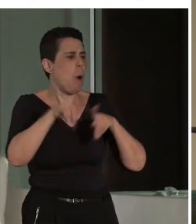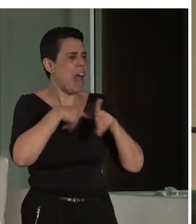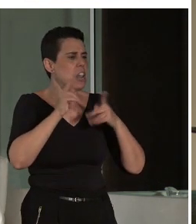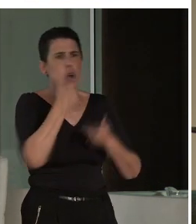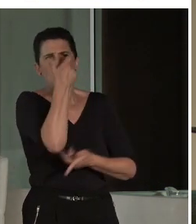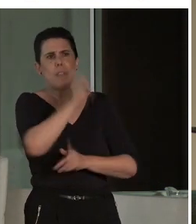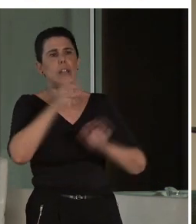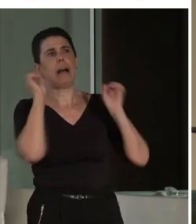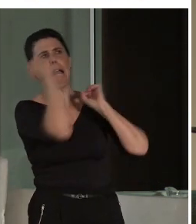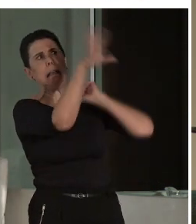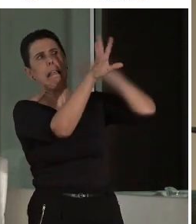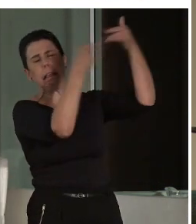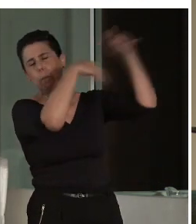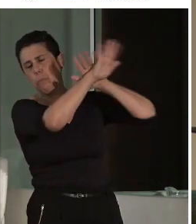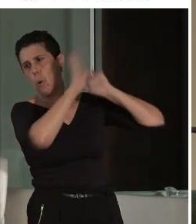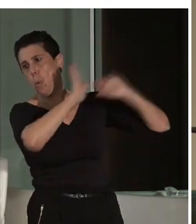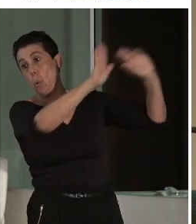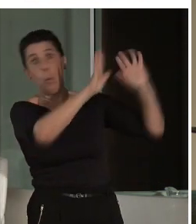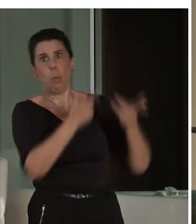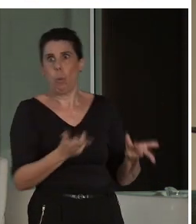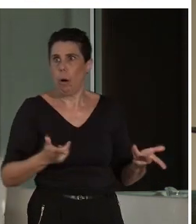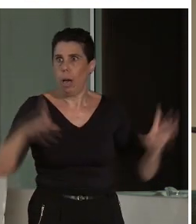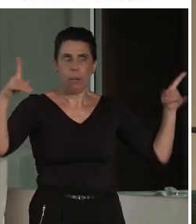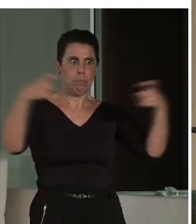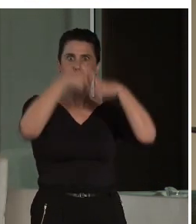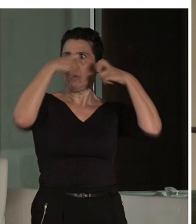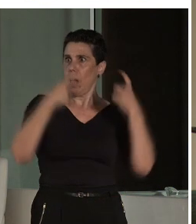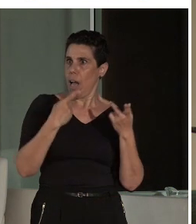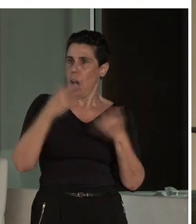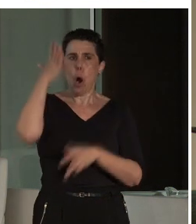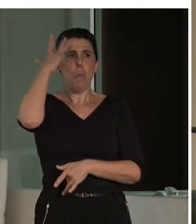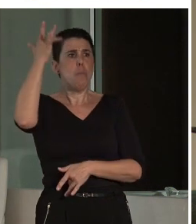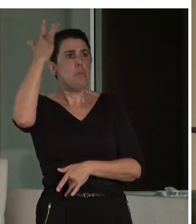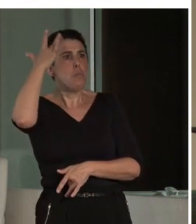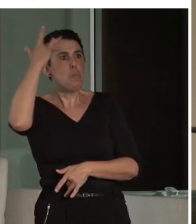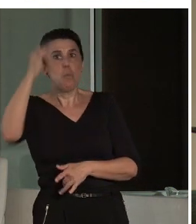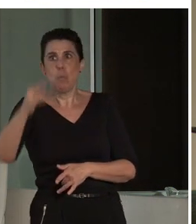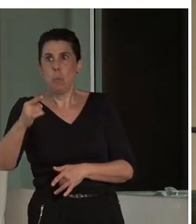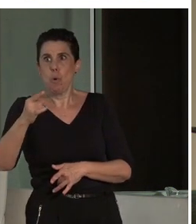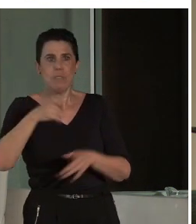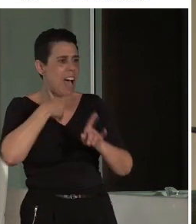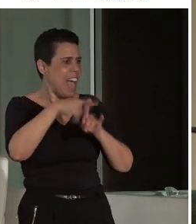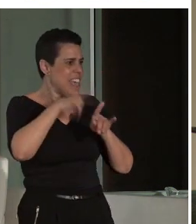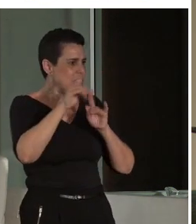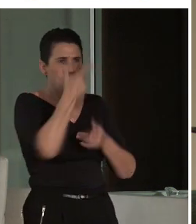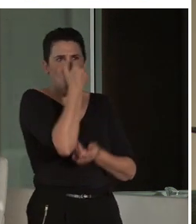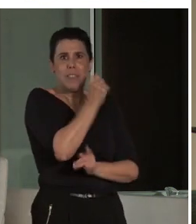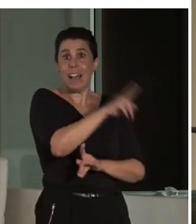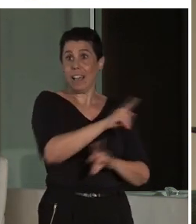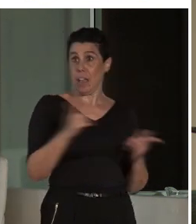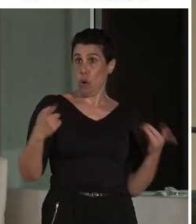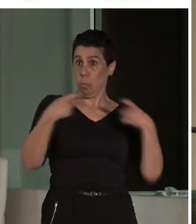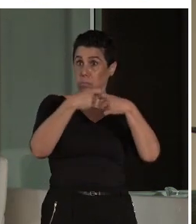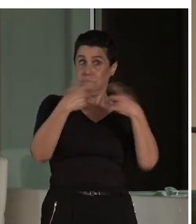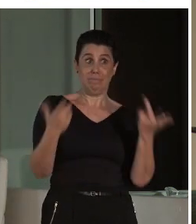fíjate qué choque entre las musas y las cosas despreciables, que no valen para nada. Esto quiero hacer